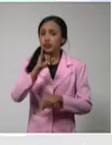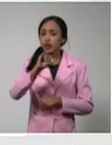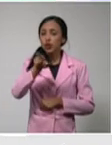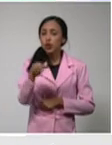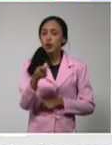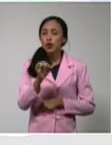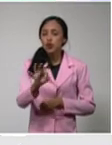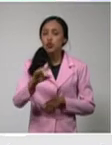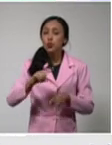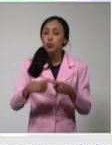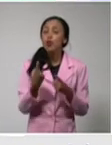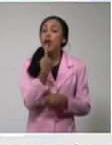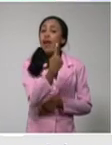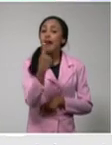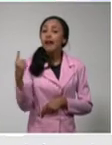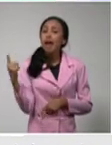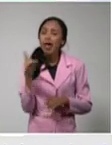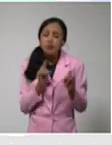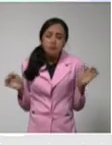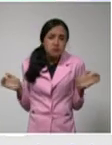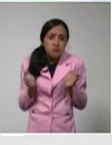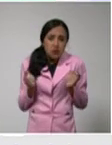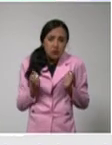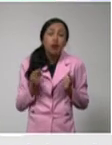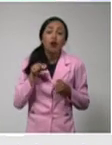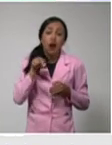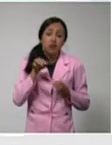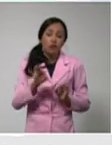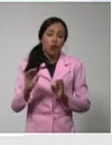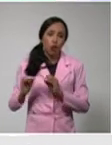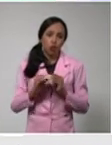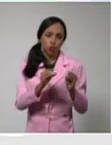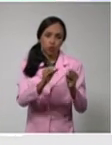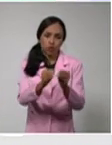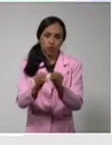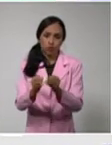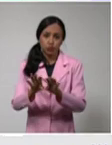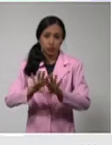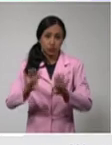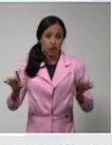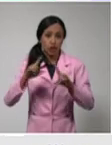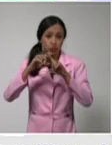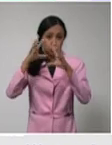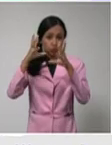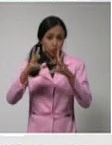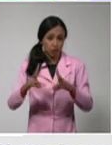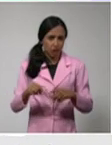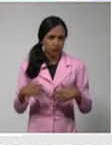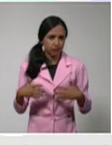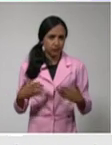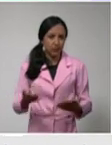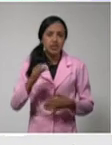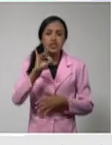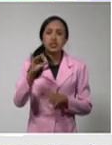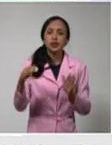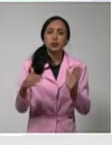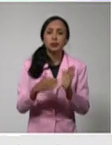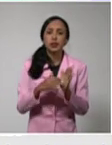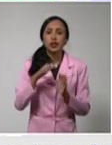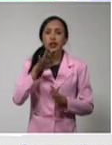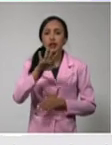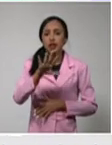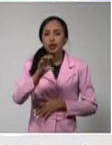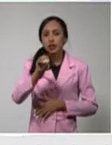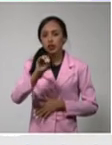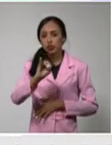cada lactante diagnosticado. Ya se acumulan 7,506